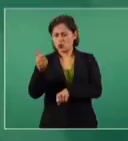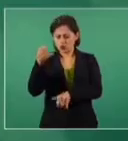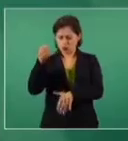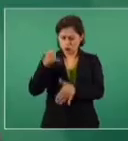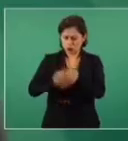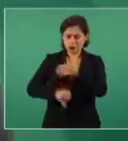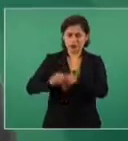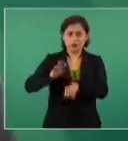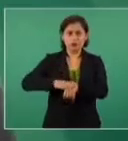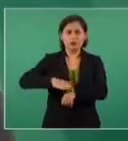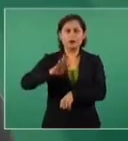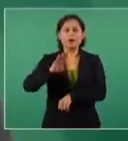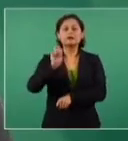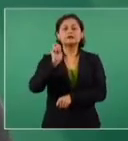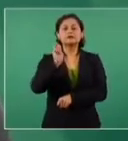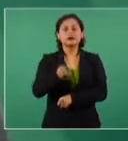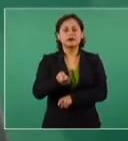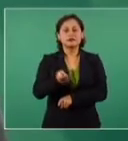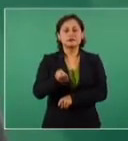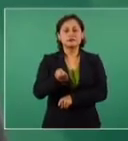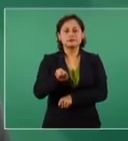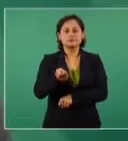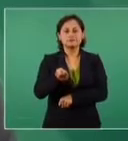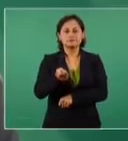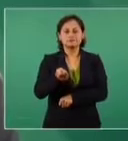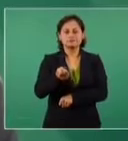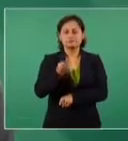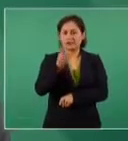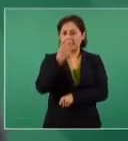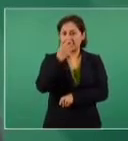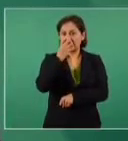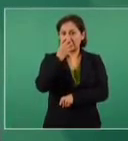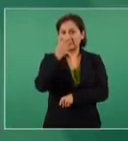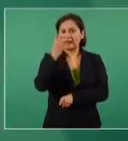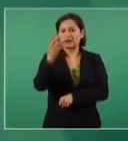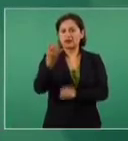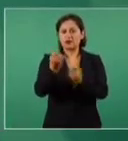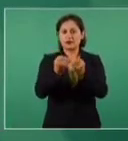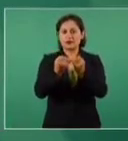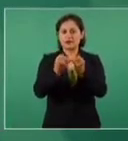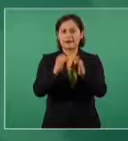el inicio, el grito de independencia.